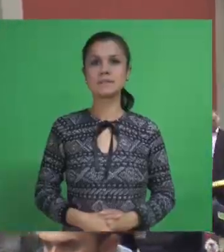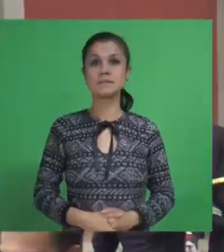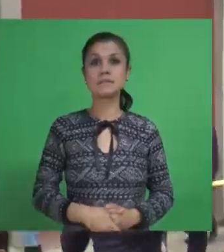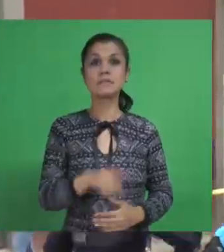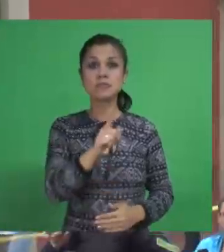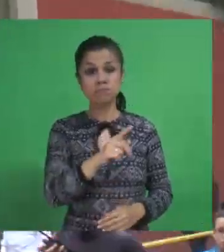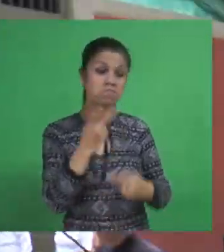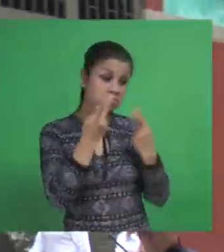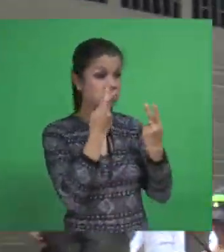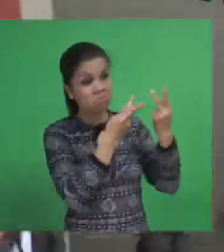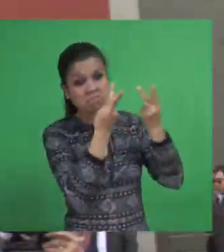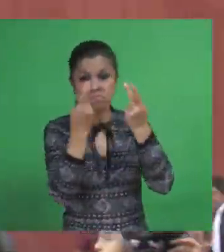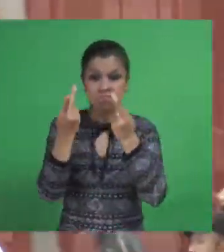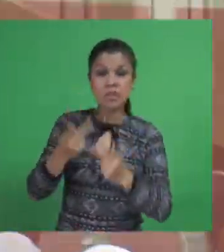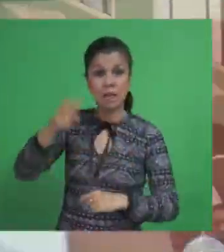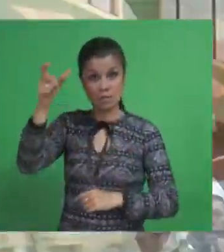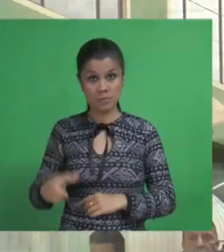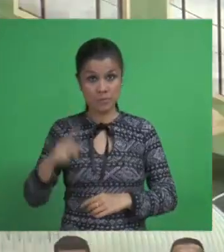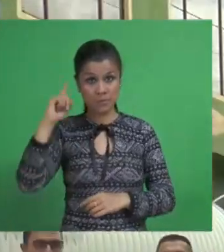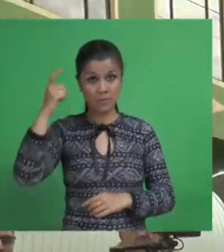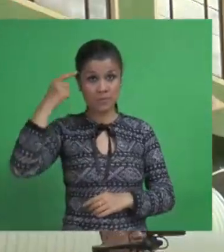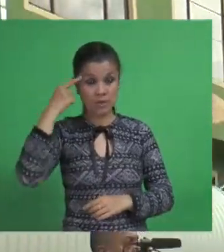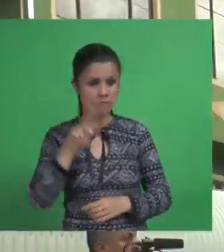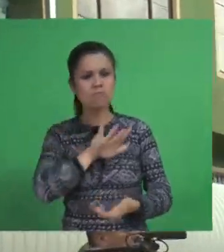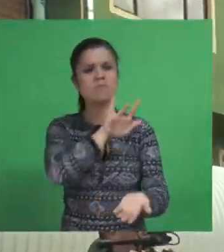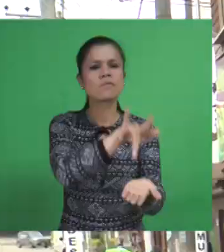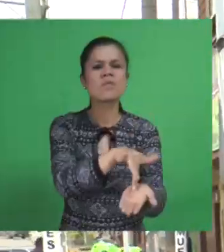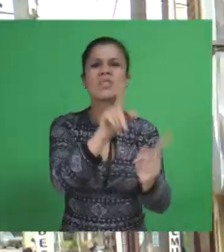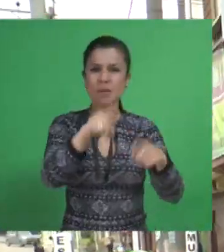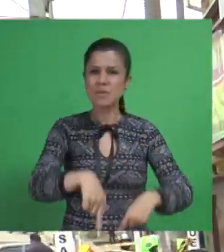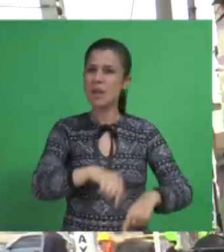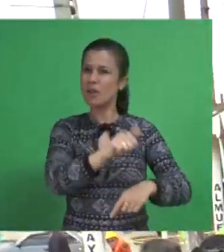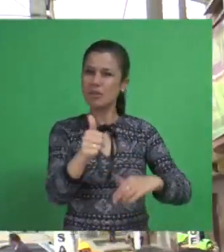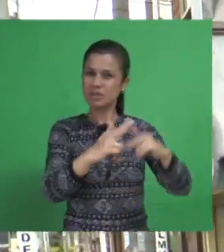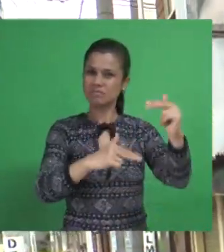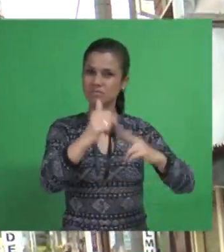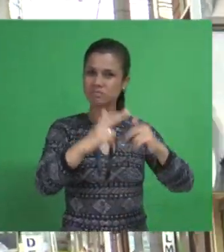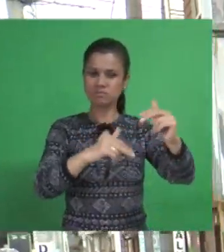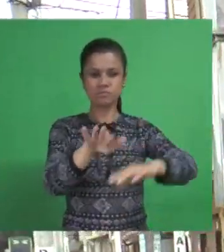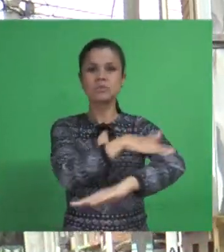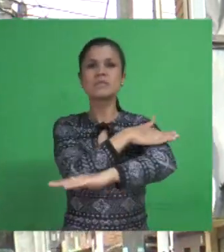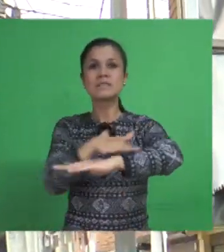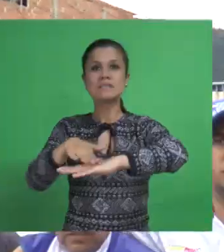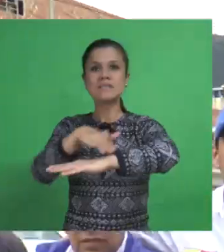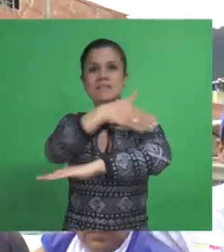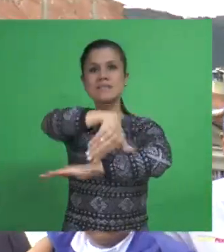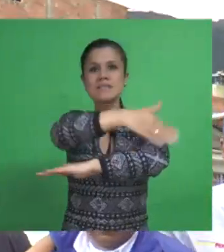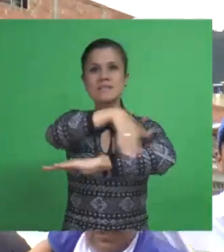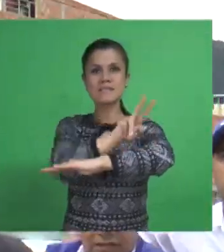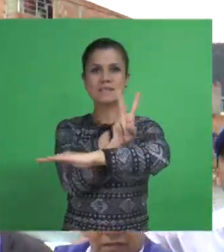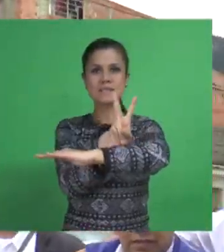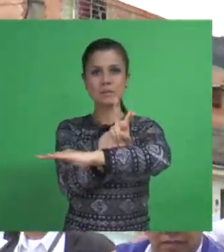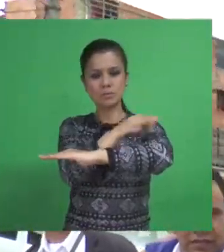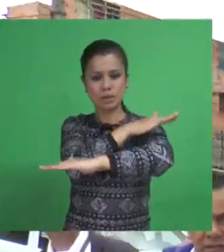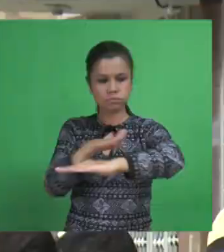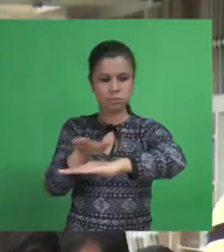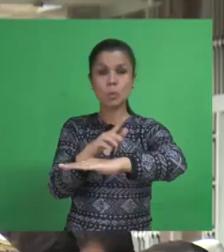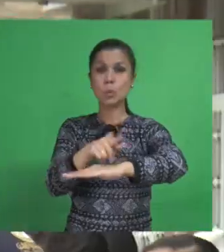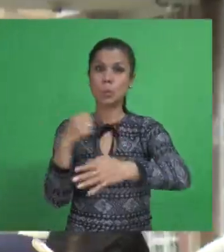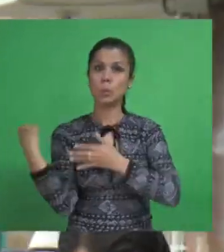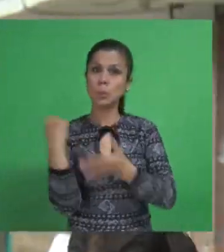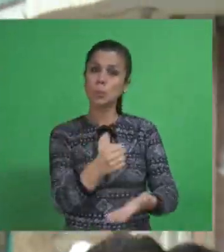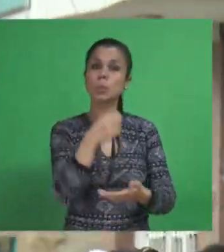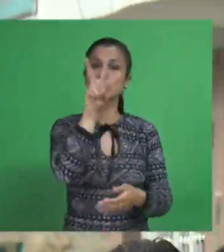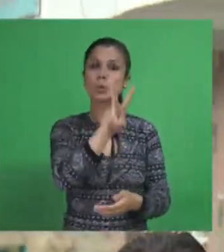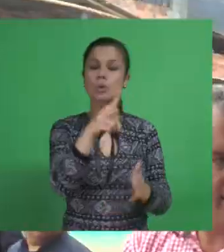Durante el recorrido, el gobernador de Cundinamarca visitó los avances de la obra de mantenimiento y rehabilitación de la Carrera Séptima, la cual tiene una inversión